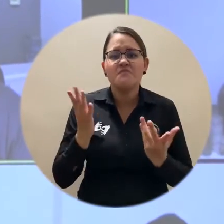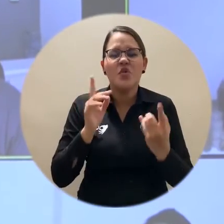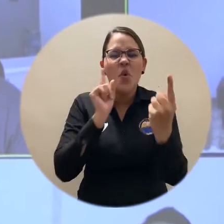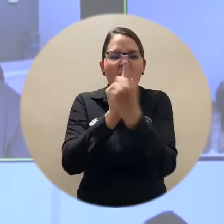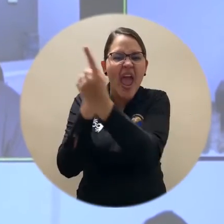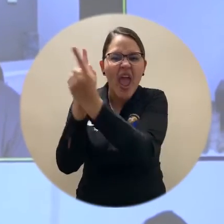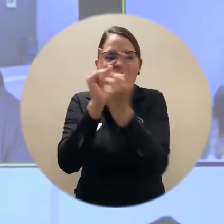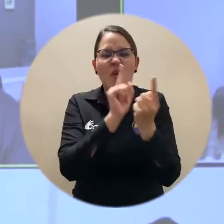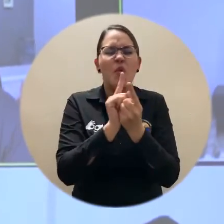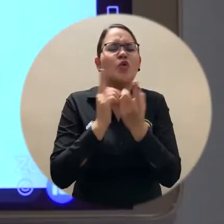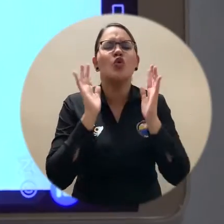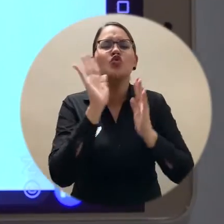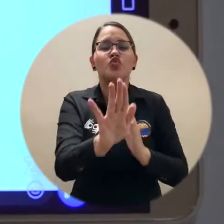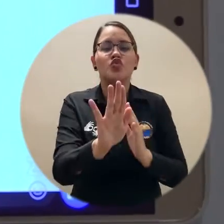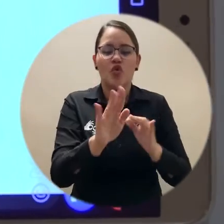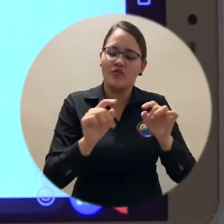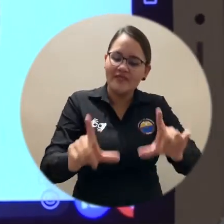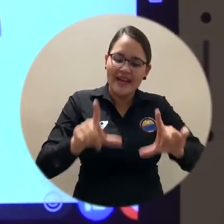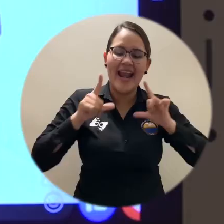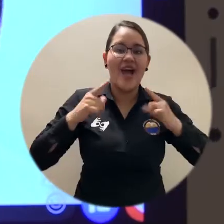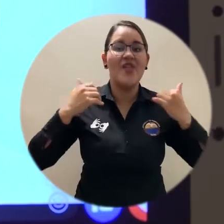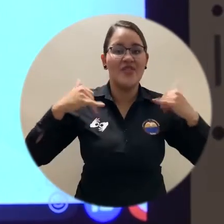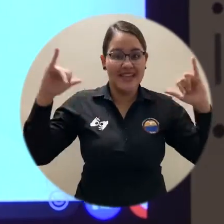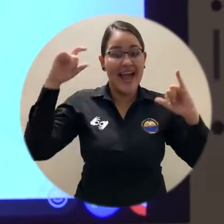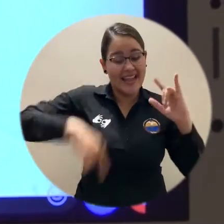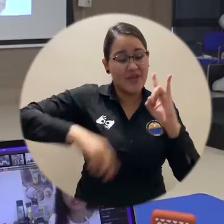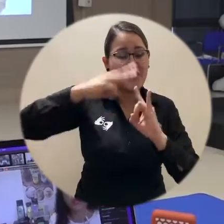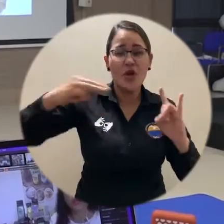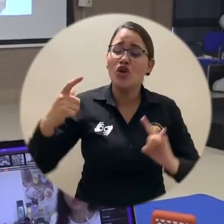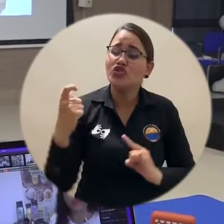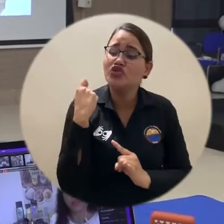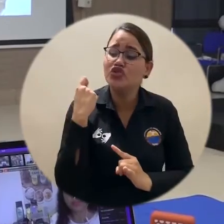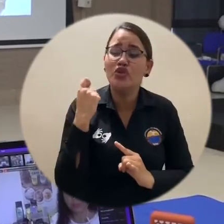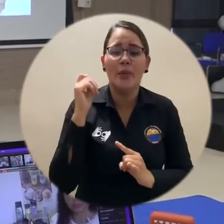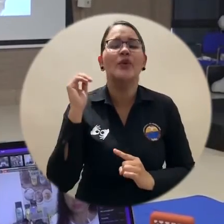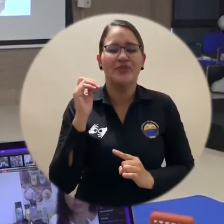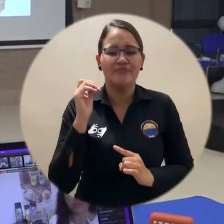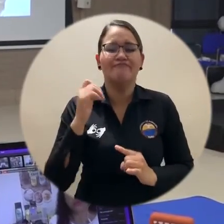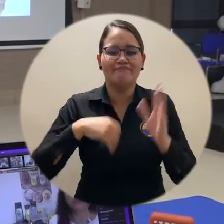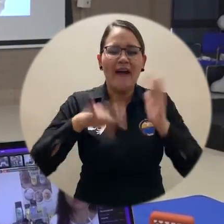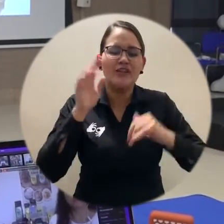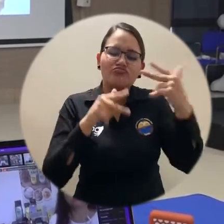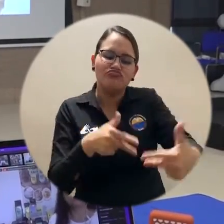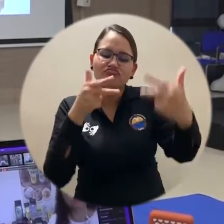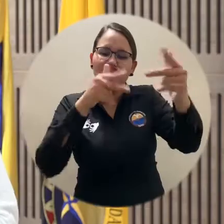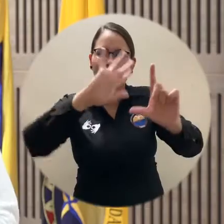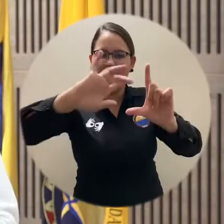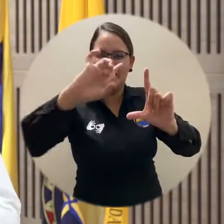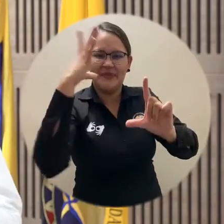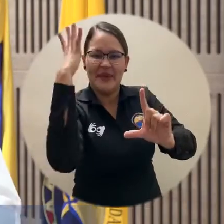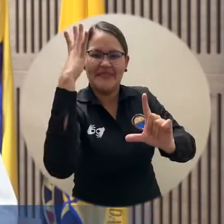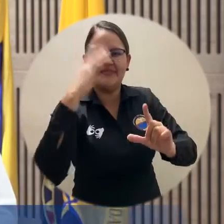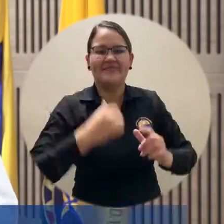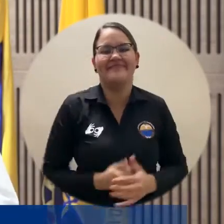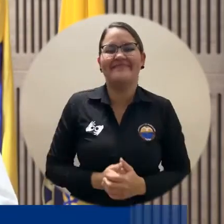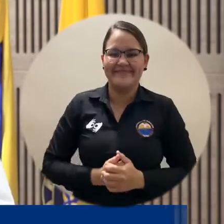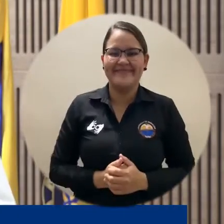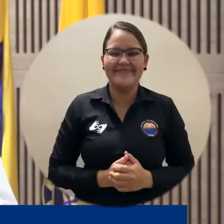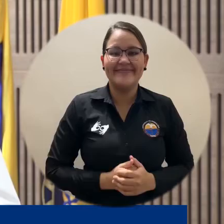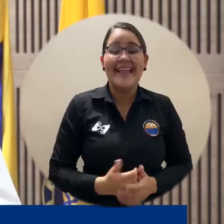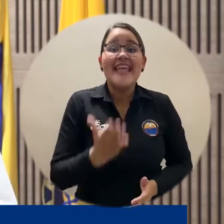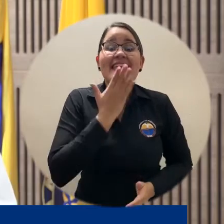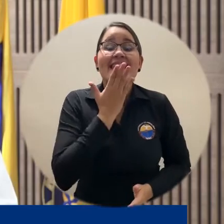evidente en el encuentro de graduados Unimagdalena 2020 realizado recientemente de manera virtual. Gracias por volver a